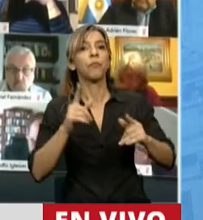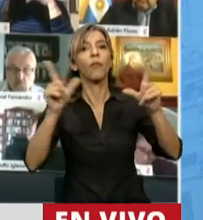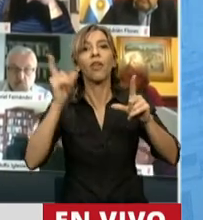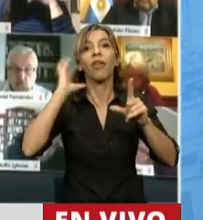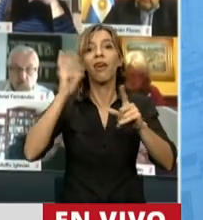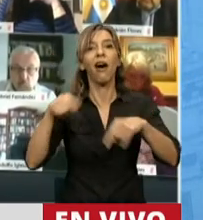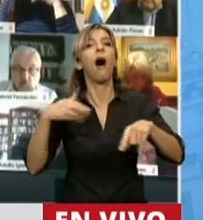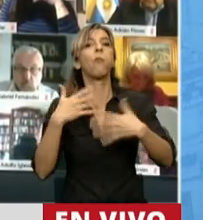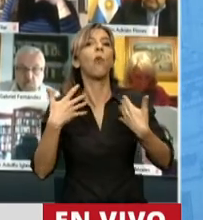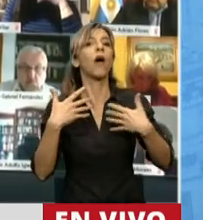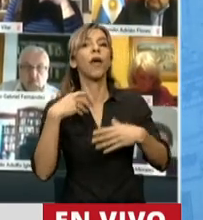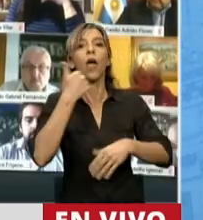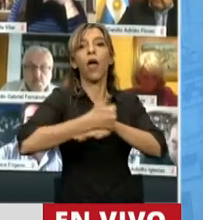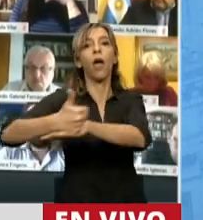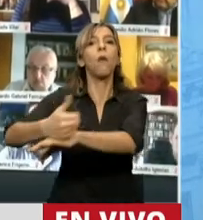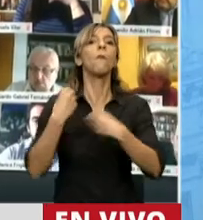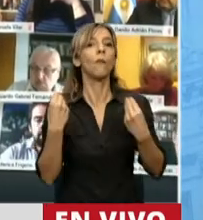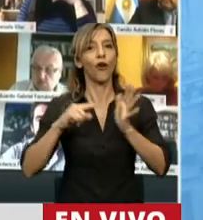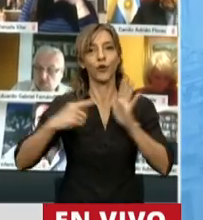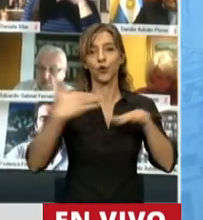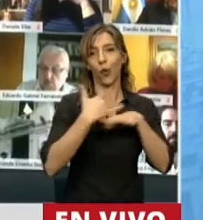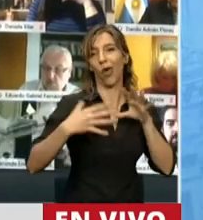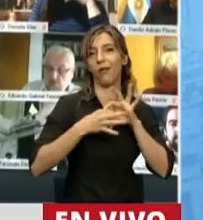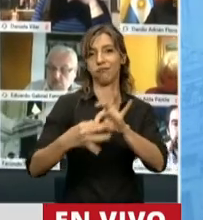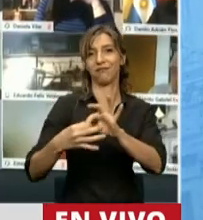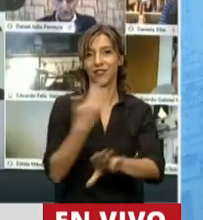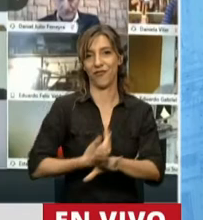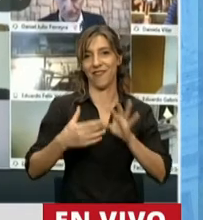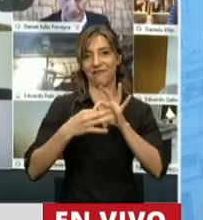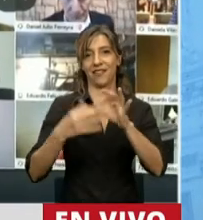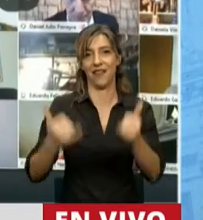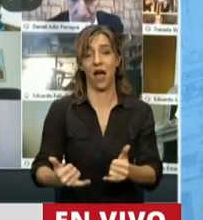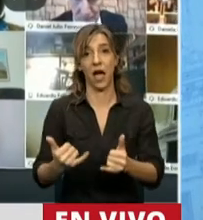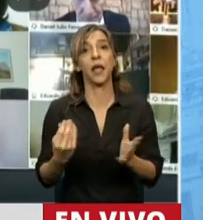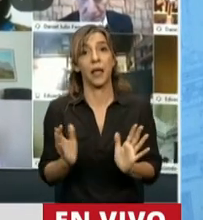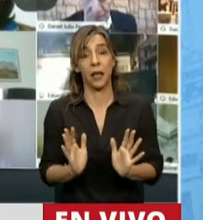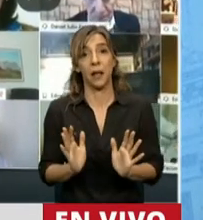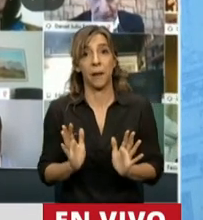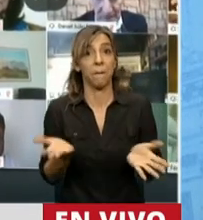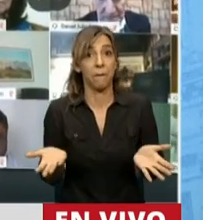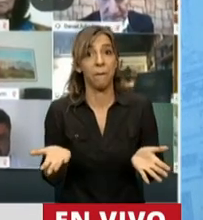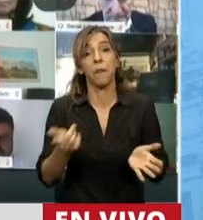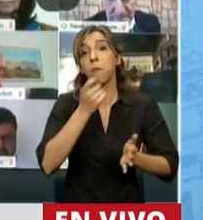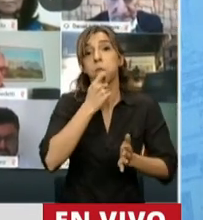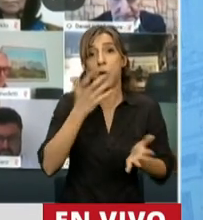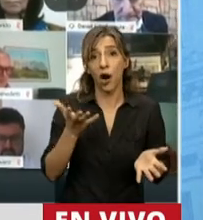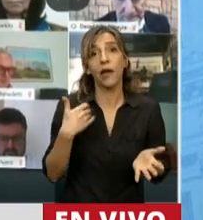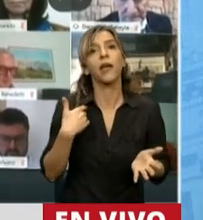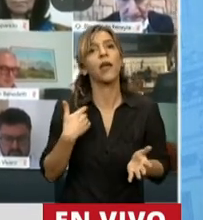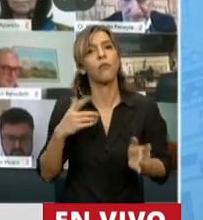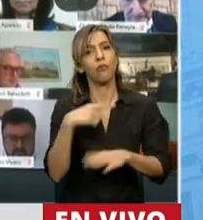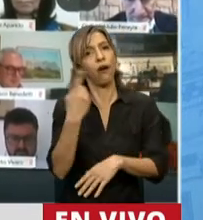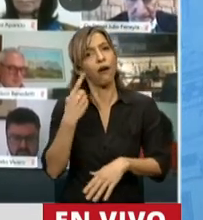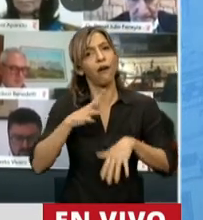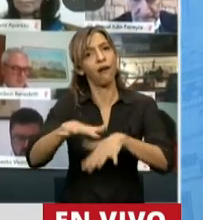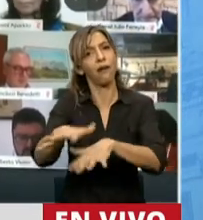ideas políticas del gobierno de la Ciudad de Buenos Aires. En cambio, cuando se realiza una marcha en el recuerdo de los tres años por la desaparición